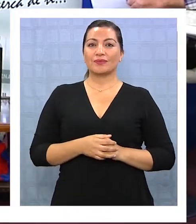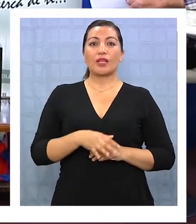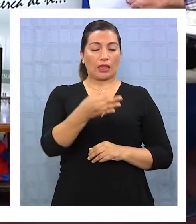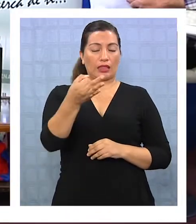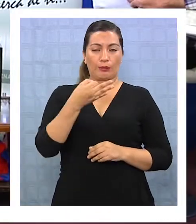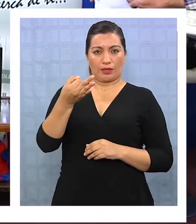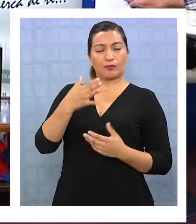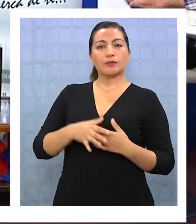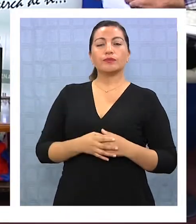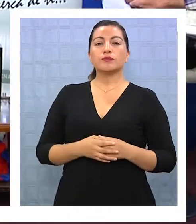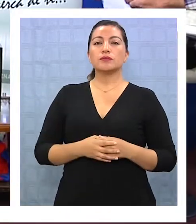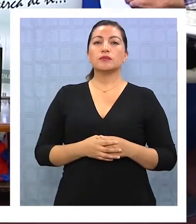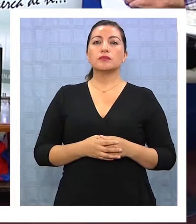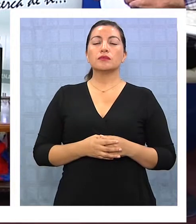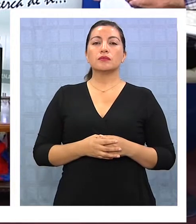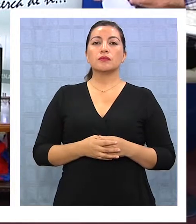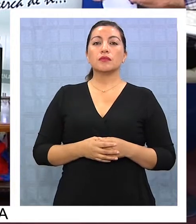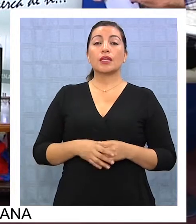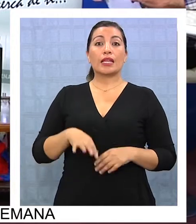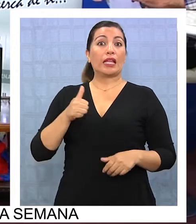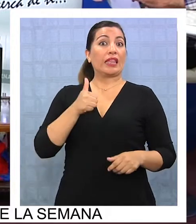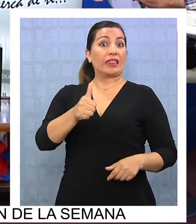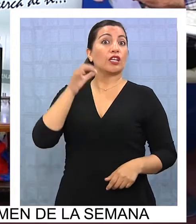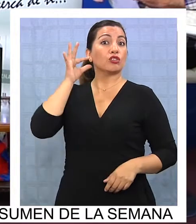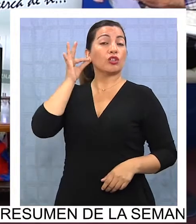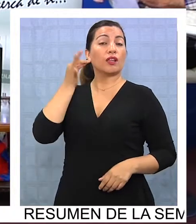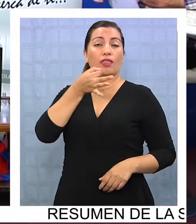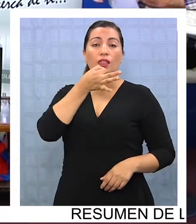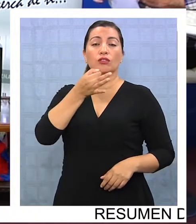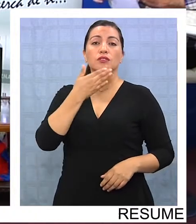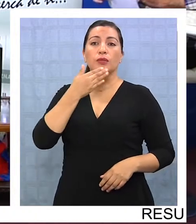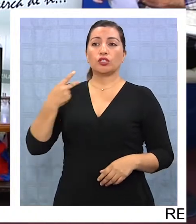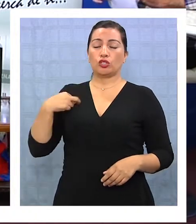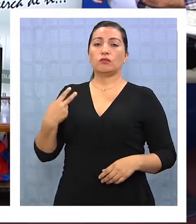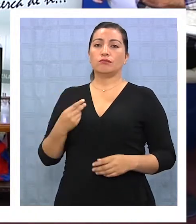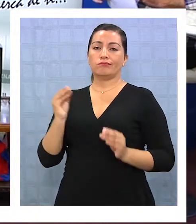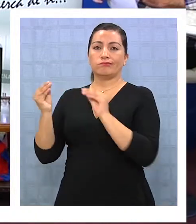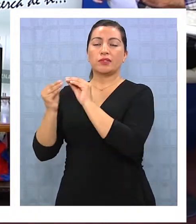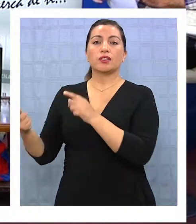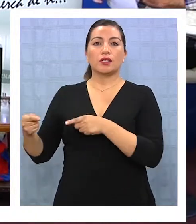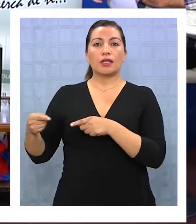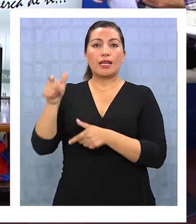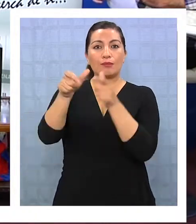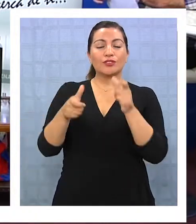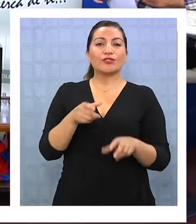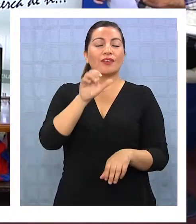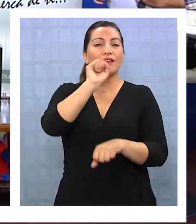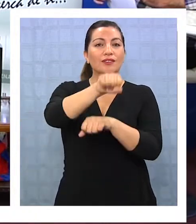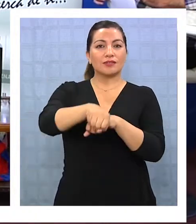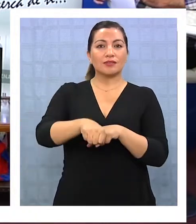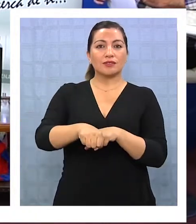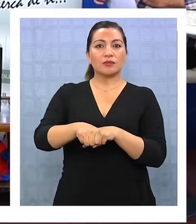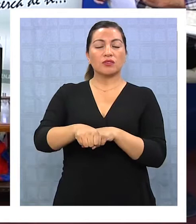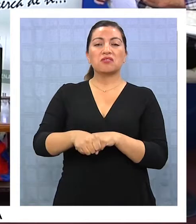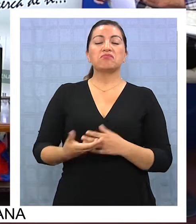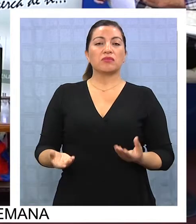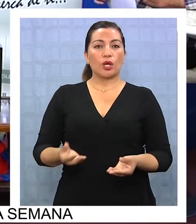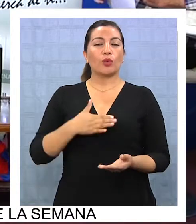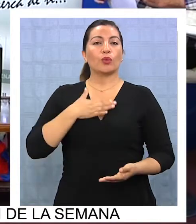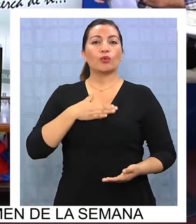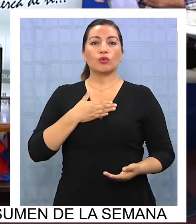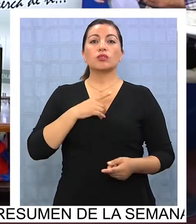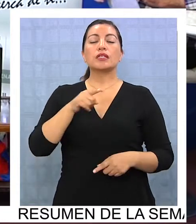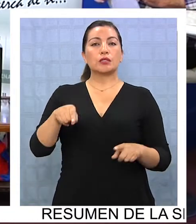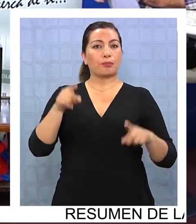no, dígame, dígame. Complementando lo que decía Mabel, que un poco la gente acepta mucho esto, lo recibe muy bien, por lo tanto,